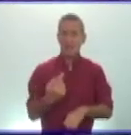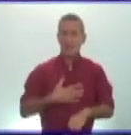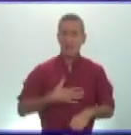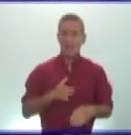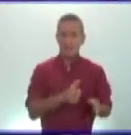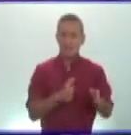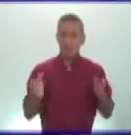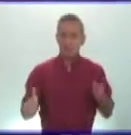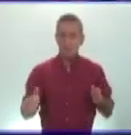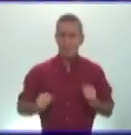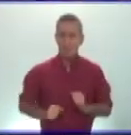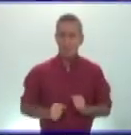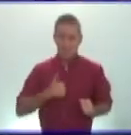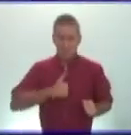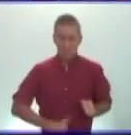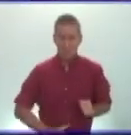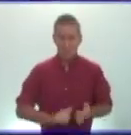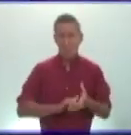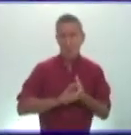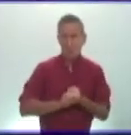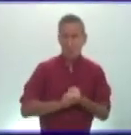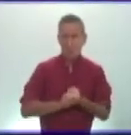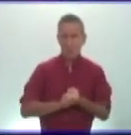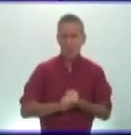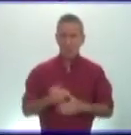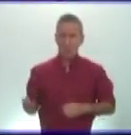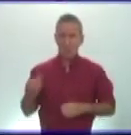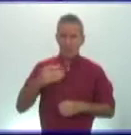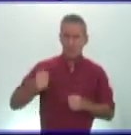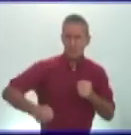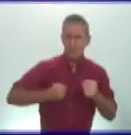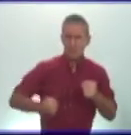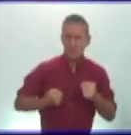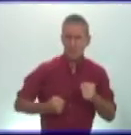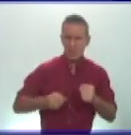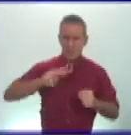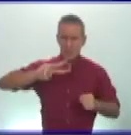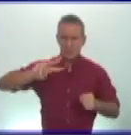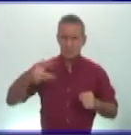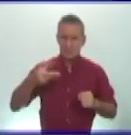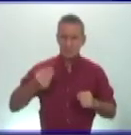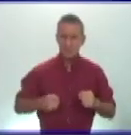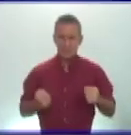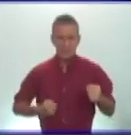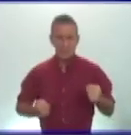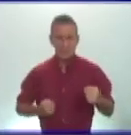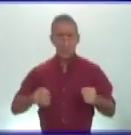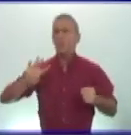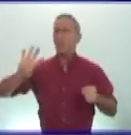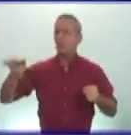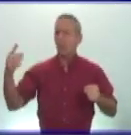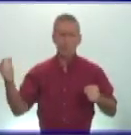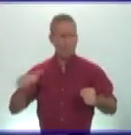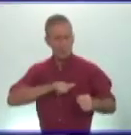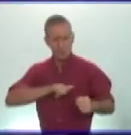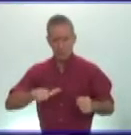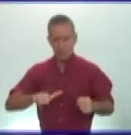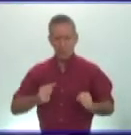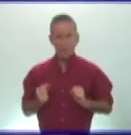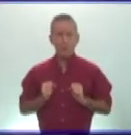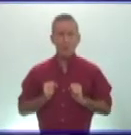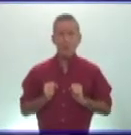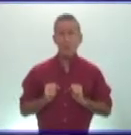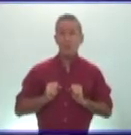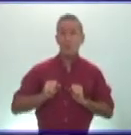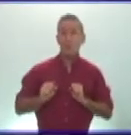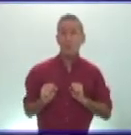y su hijo adoptivo octaviano se cargaron a los asesinos de césar en una tercera guerra civil y en la cuarta se enfrentaron ellos dos marco